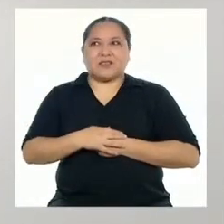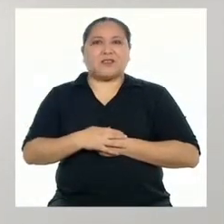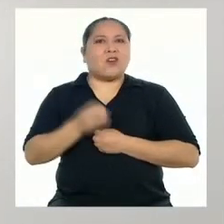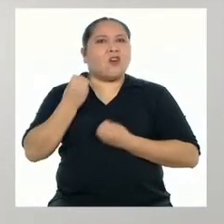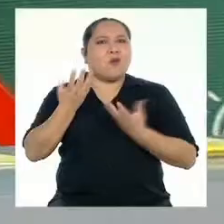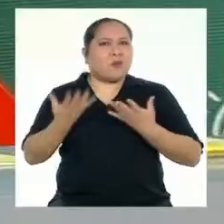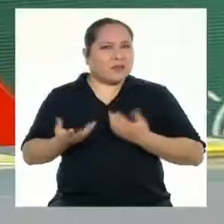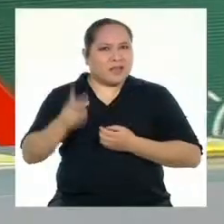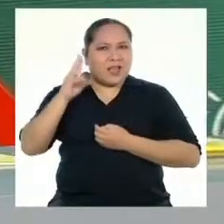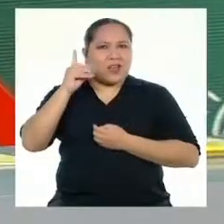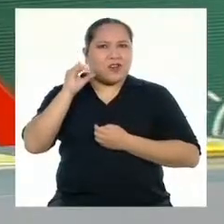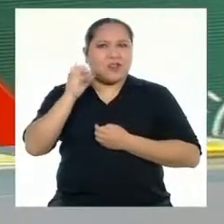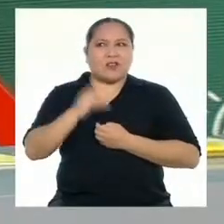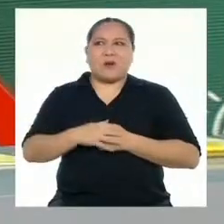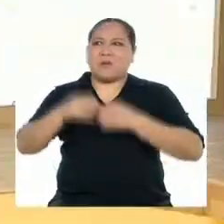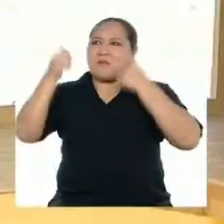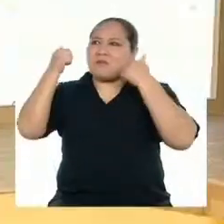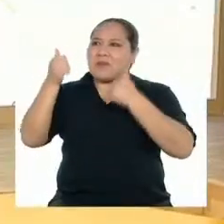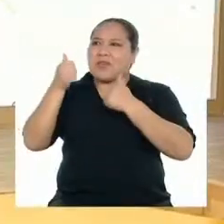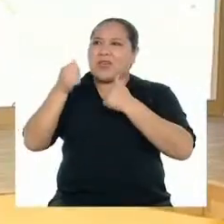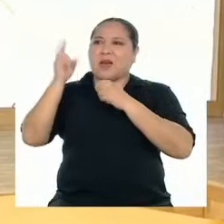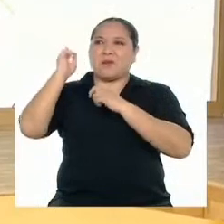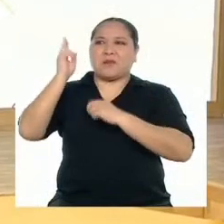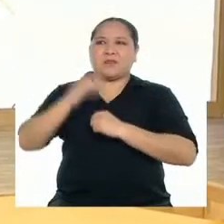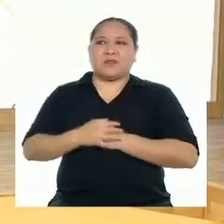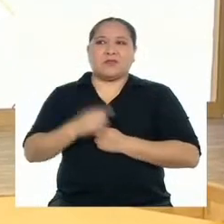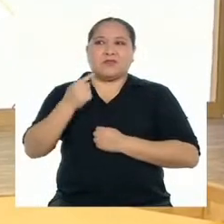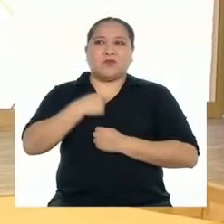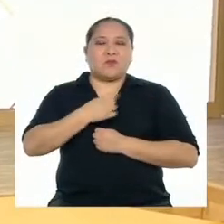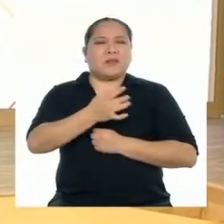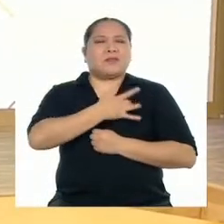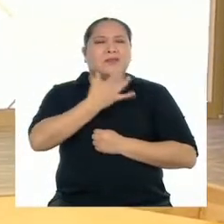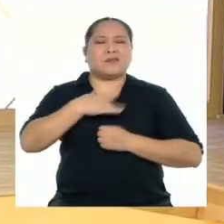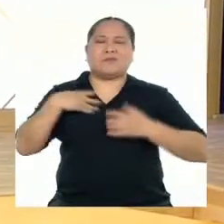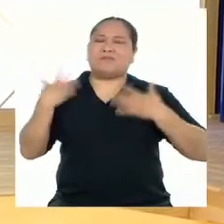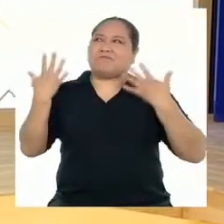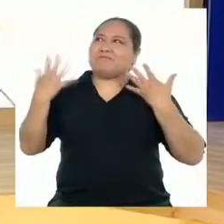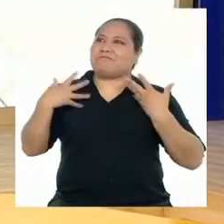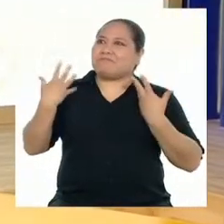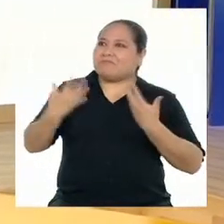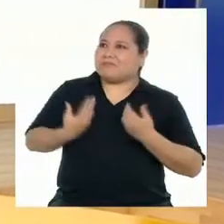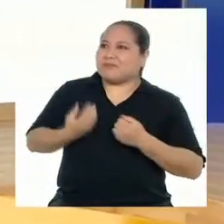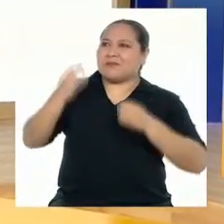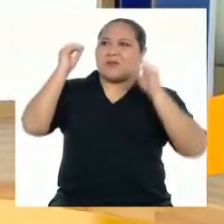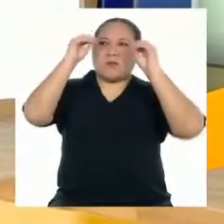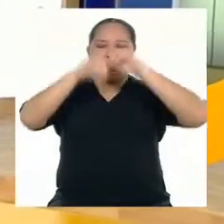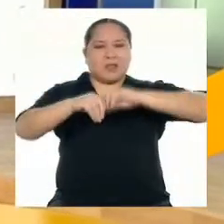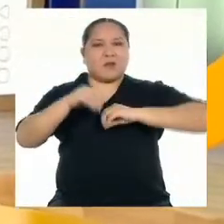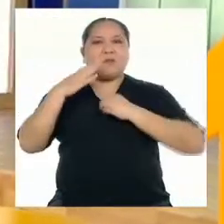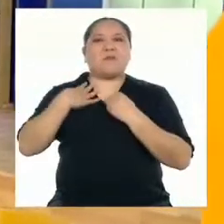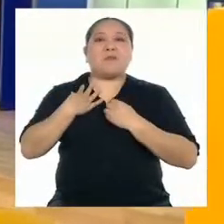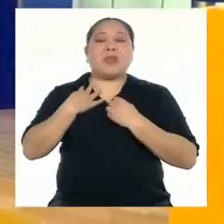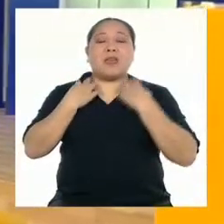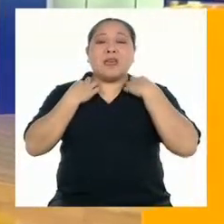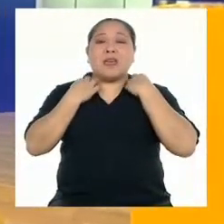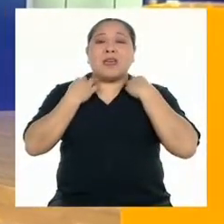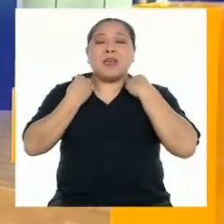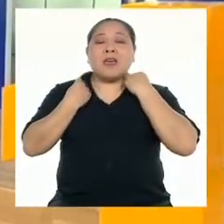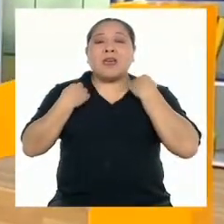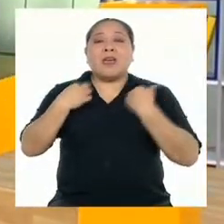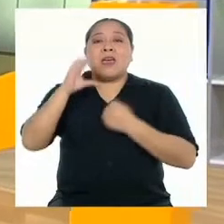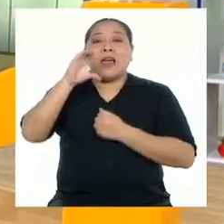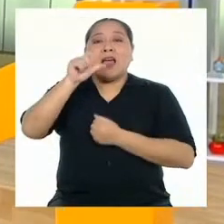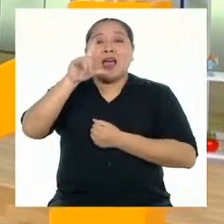tal, Rodrigo? Muy bien, profesora. Estoy entusiasmado por crear mi caligrama y pensaba en la